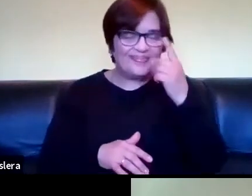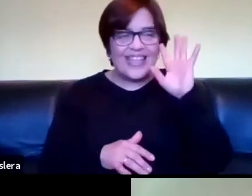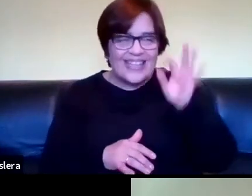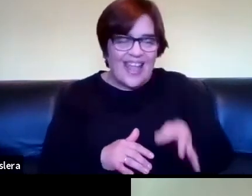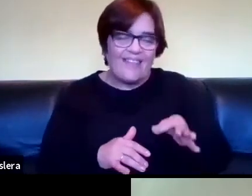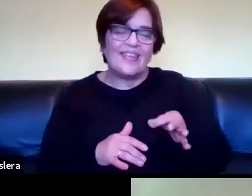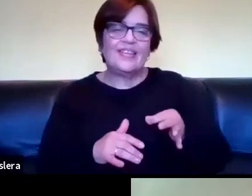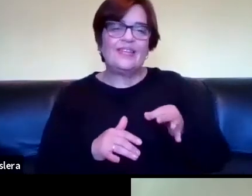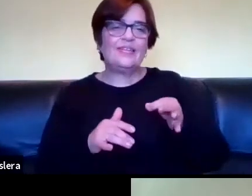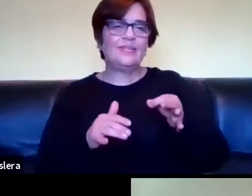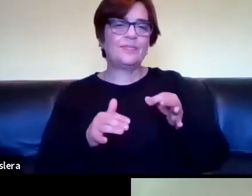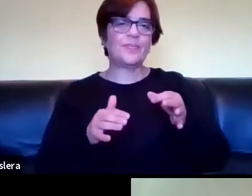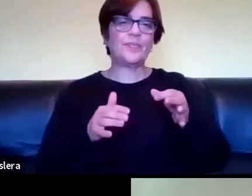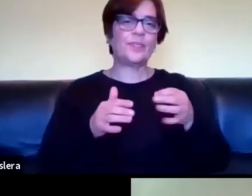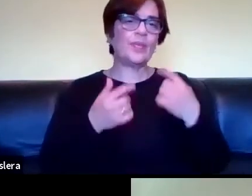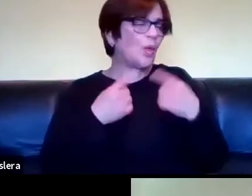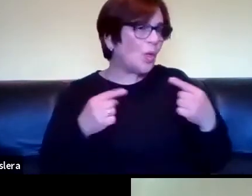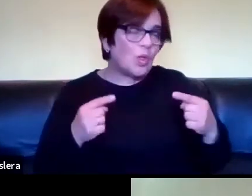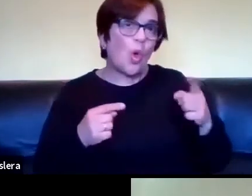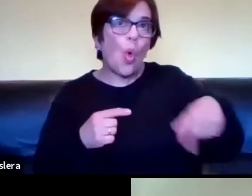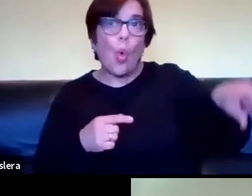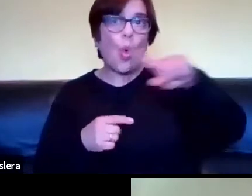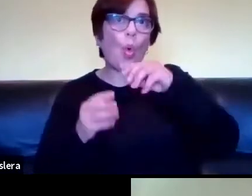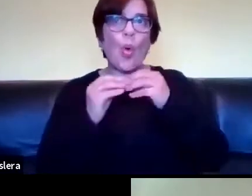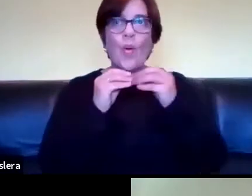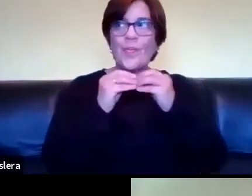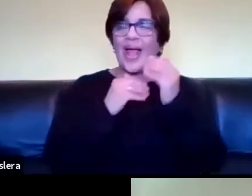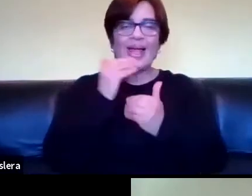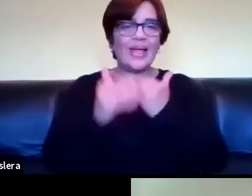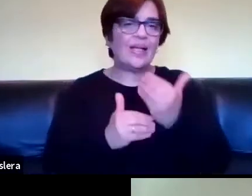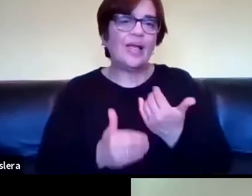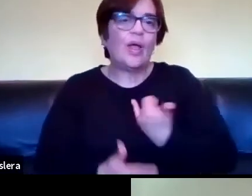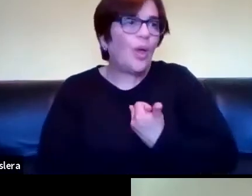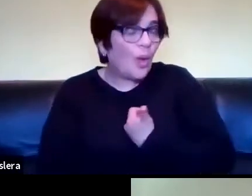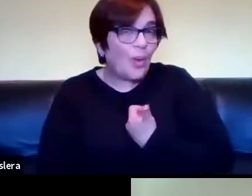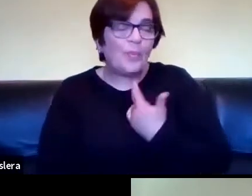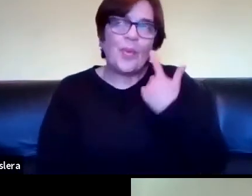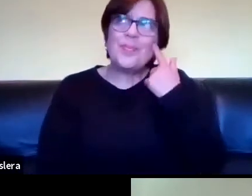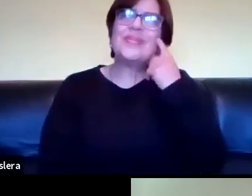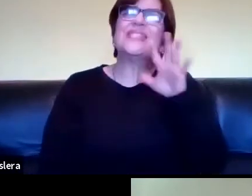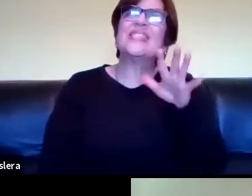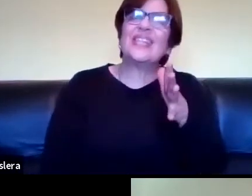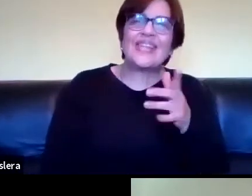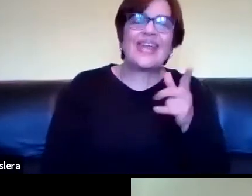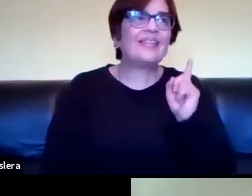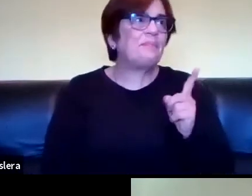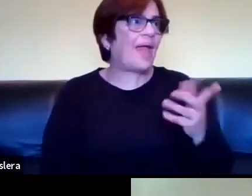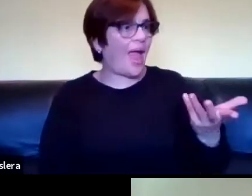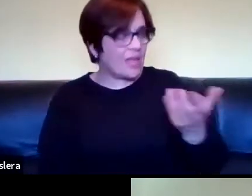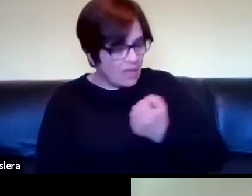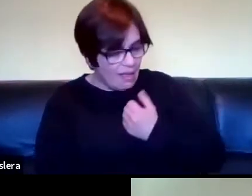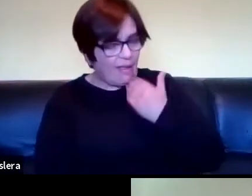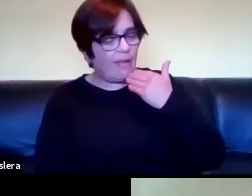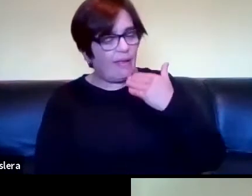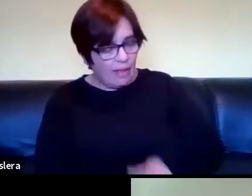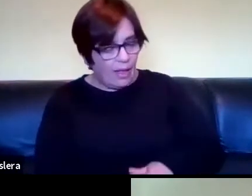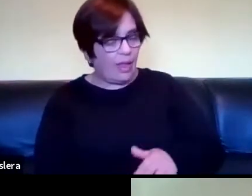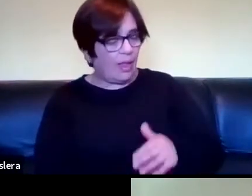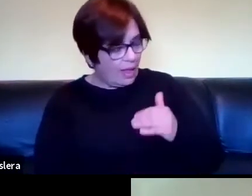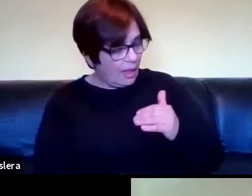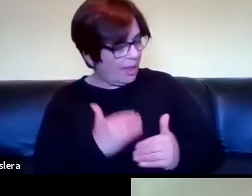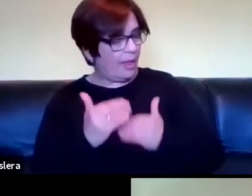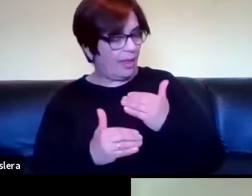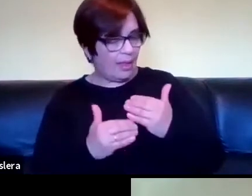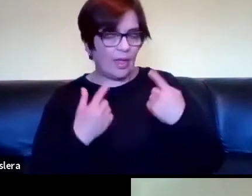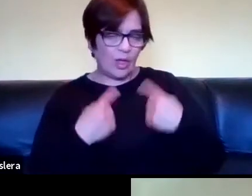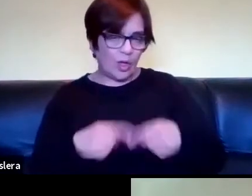qué es lo que están haciendo nuestros amigos en qué están pensando y cómo nos ayudan a seguir pensando algunas cosas